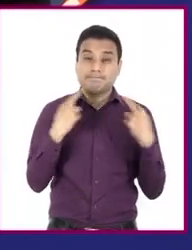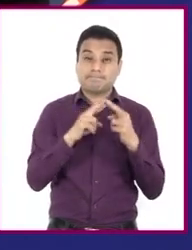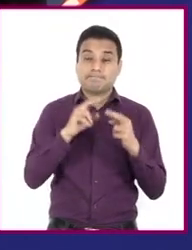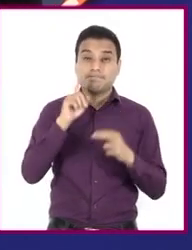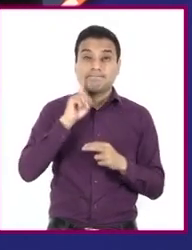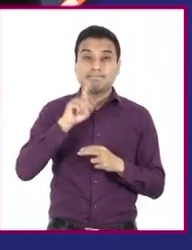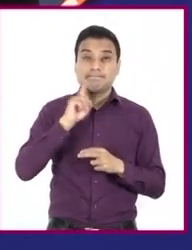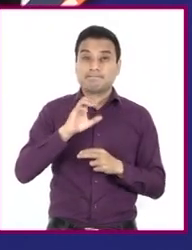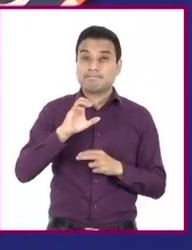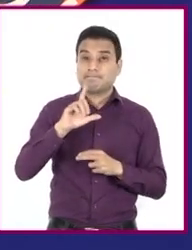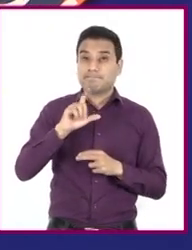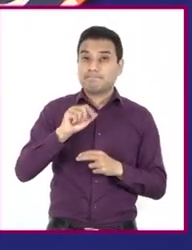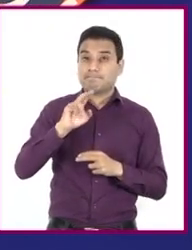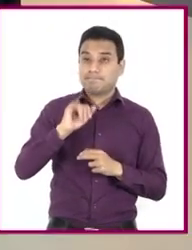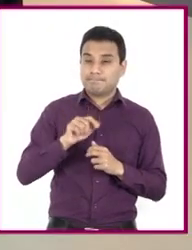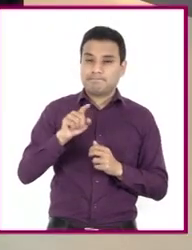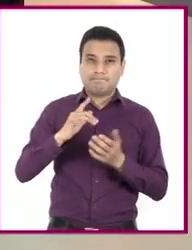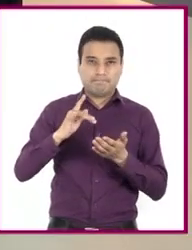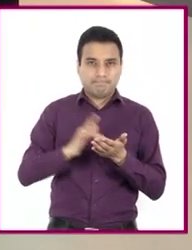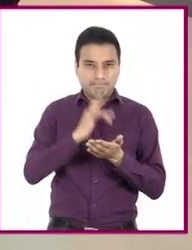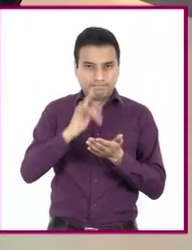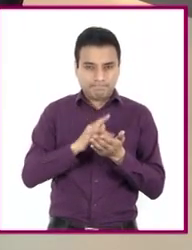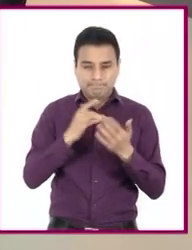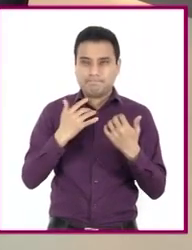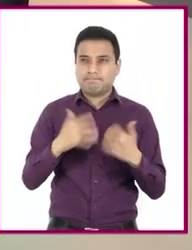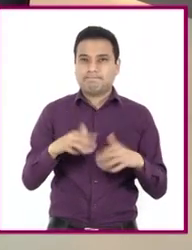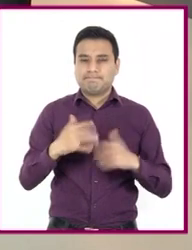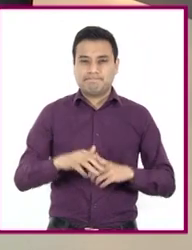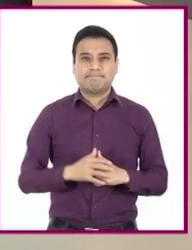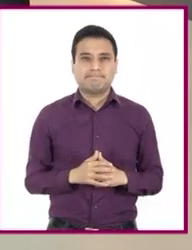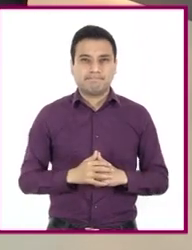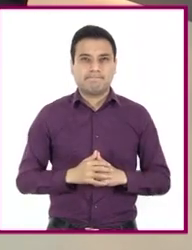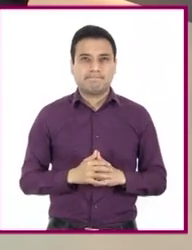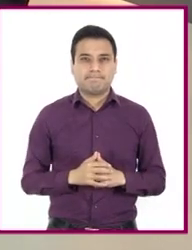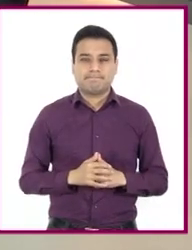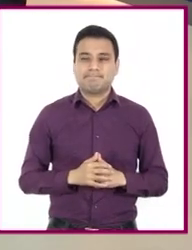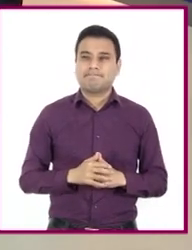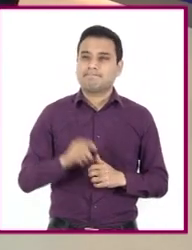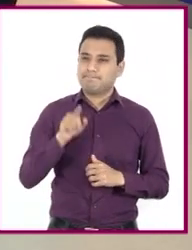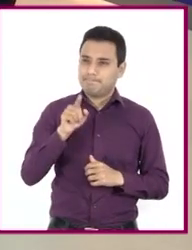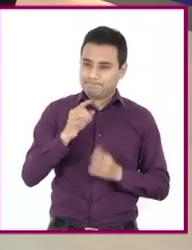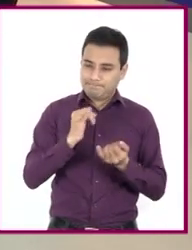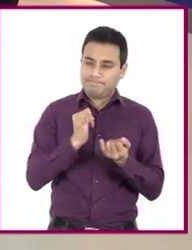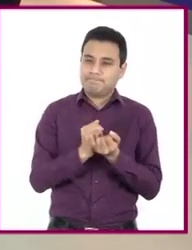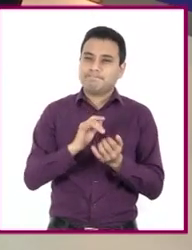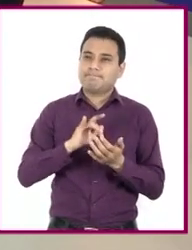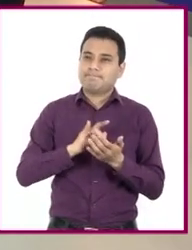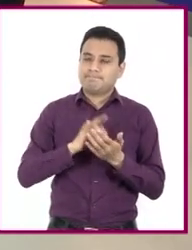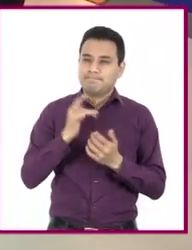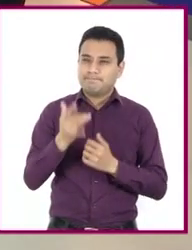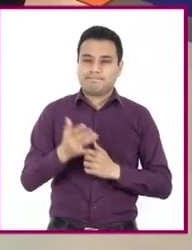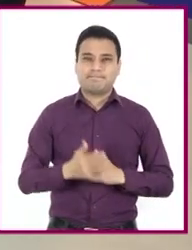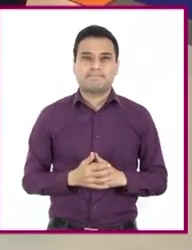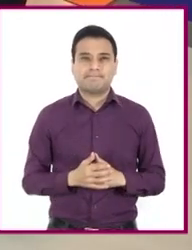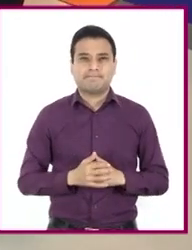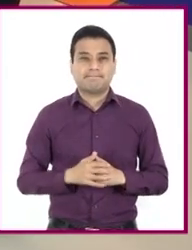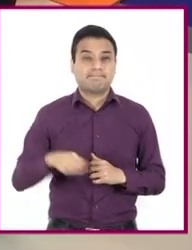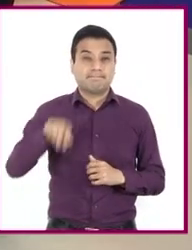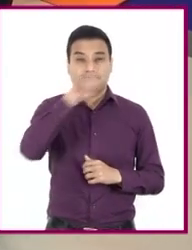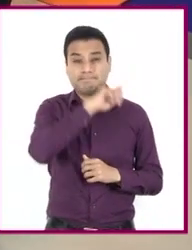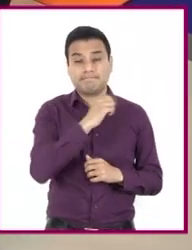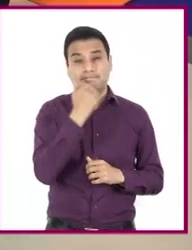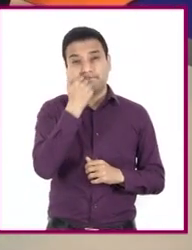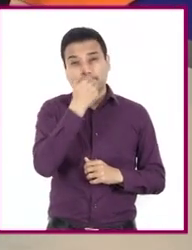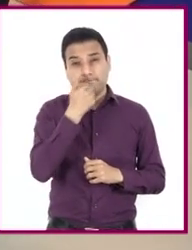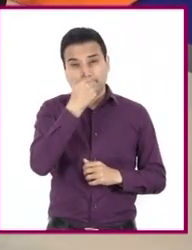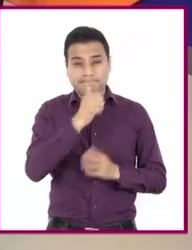Arronis Galicia por su apoyo y sus explicaciones. Al contrario, gracias a ti, Daniel, y a las alumnas